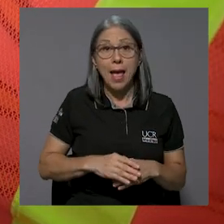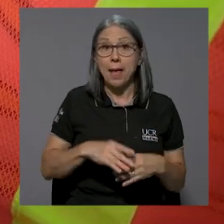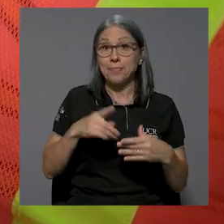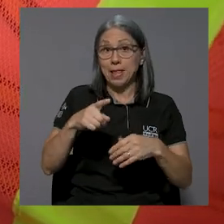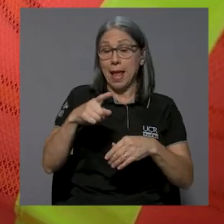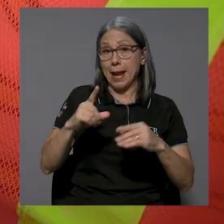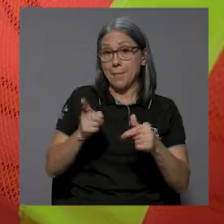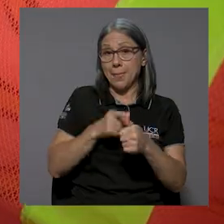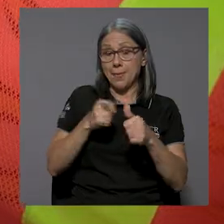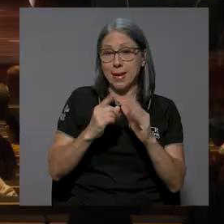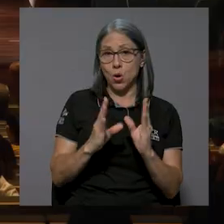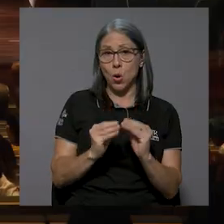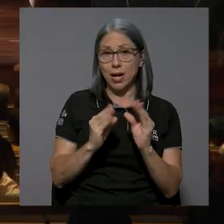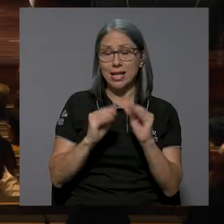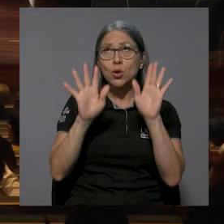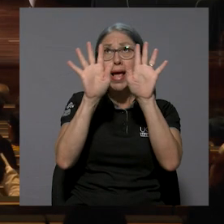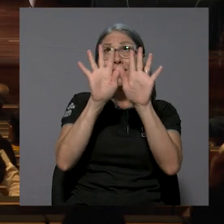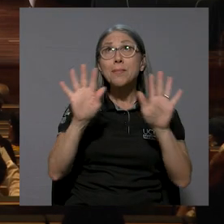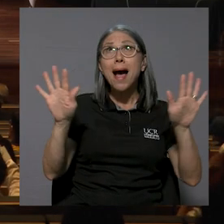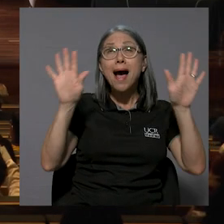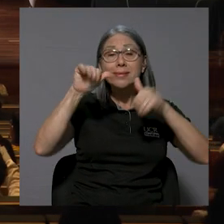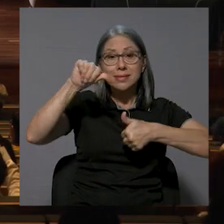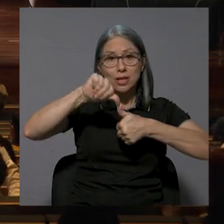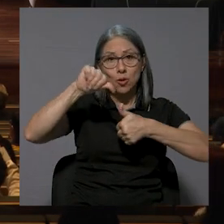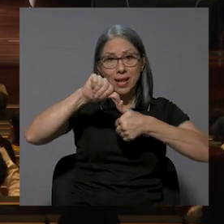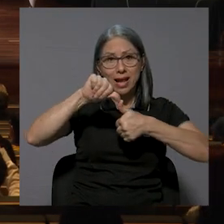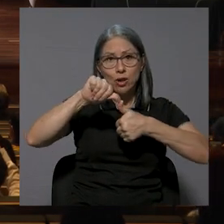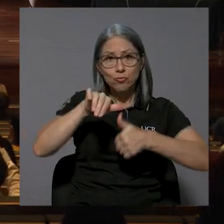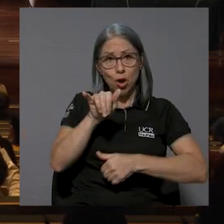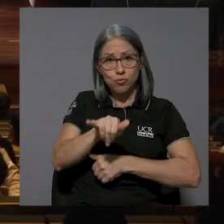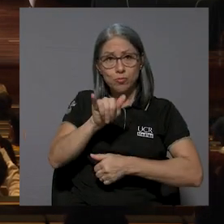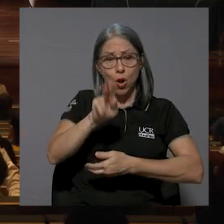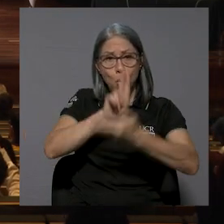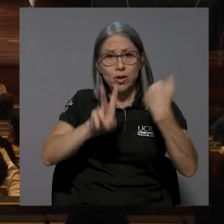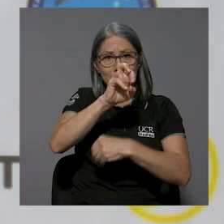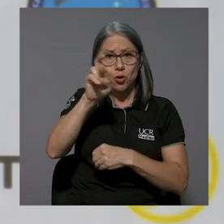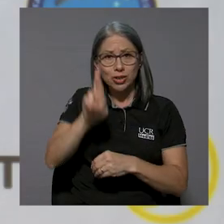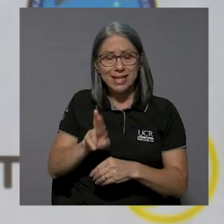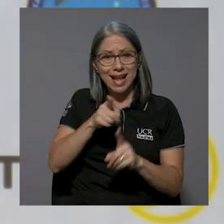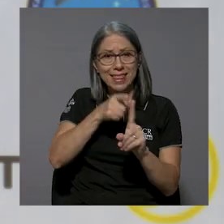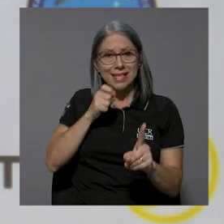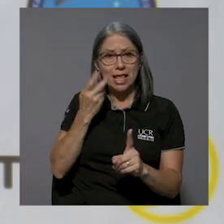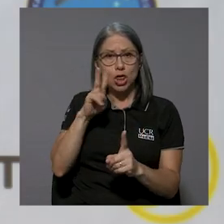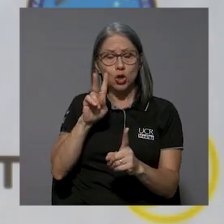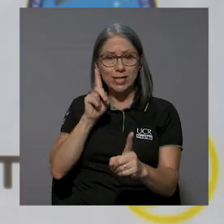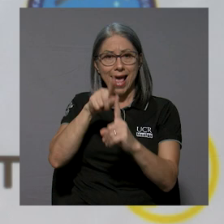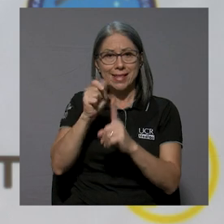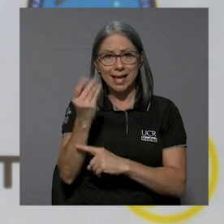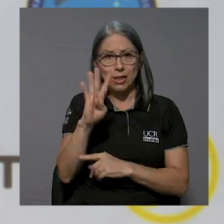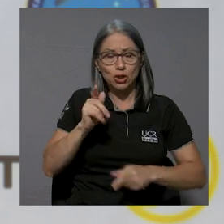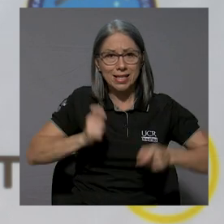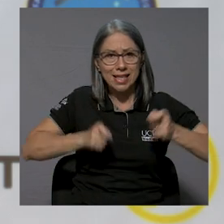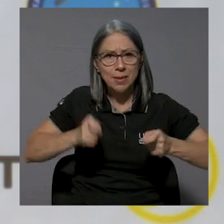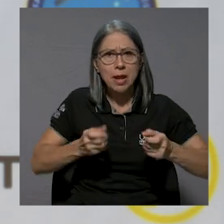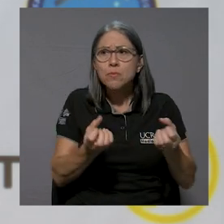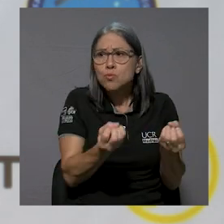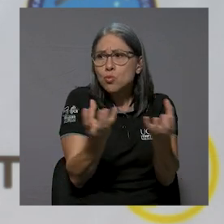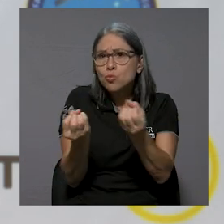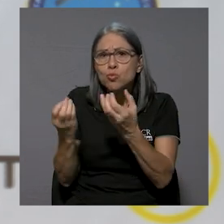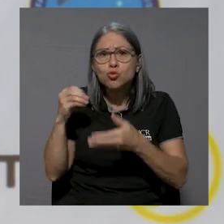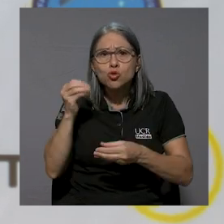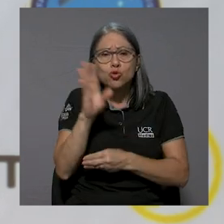Durante el primer Congreso Espacial Centroamericano que se realizó en la Universidad de Costa Rica del 12 al 14 de septiembre,